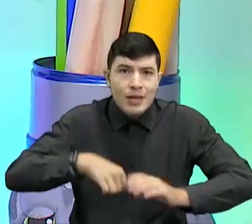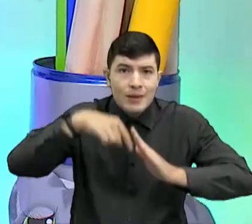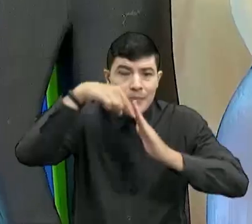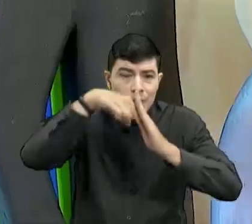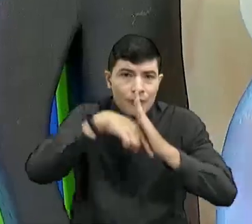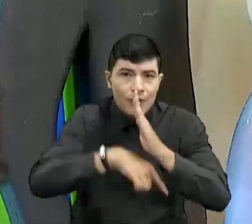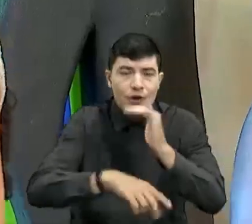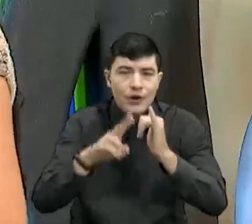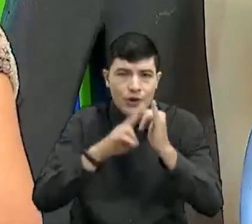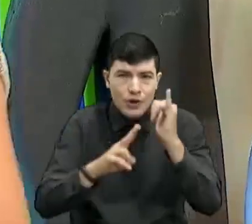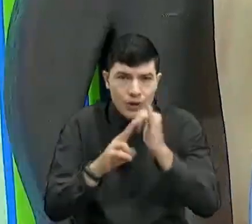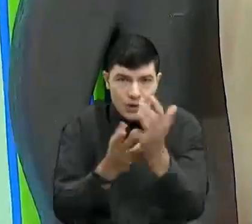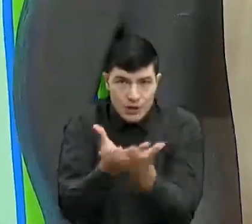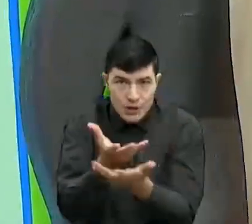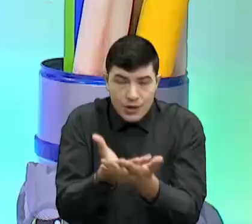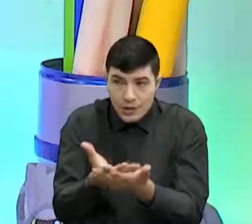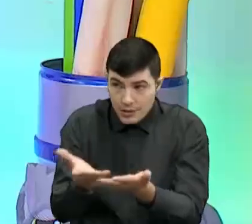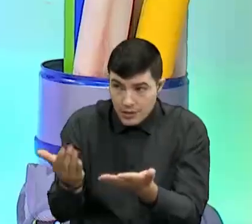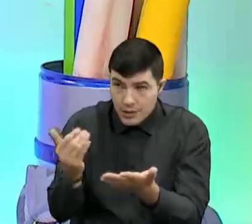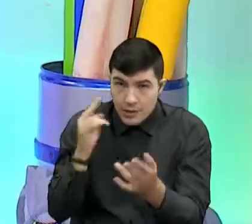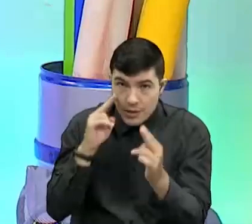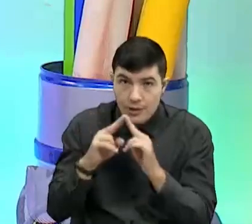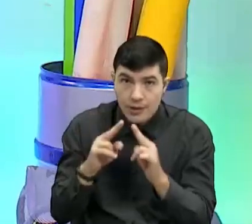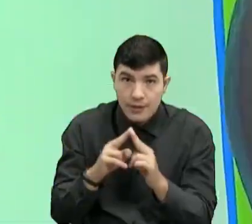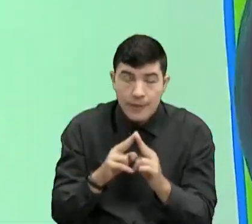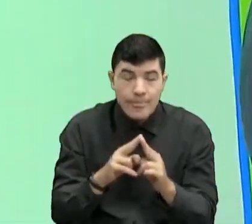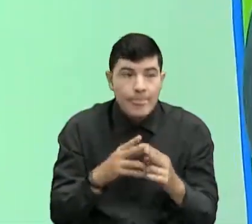nosotros les recomiendan. ¿Vamos a verlos? A ver, miremos. A ver.